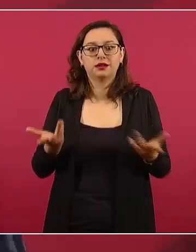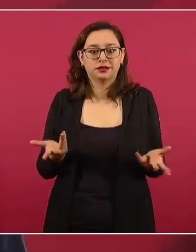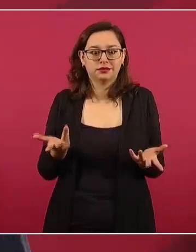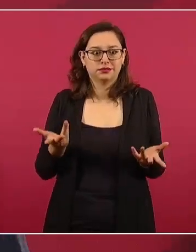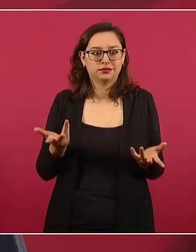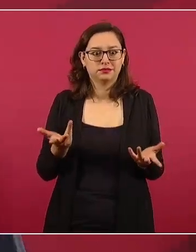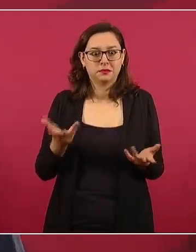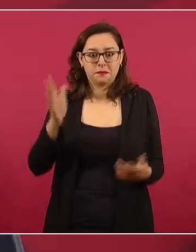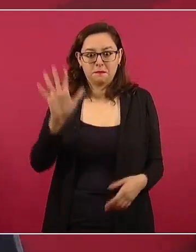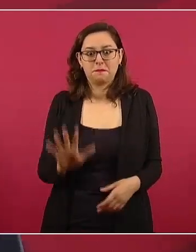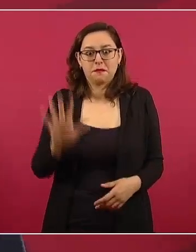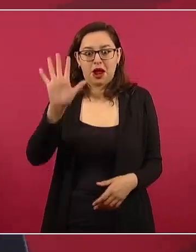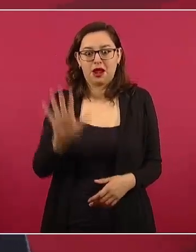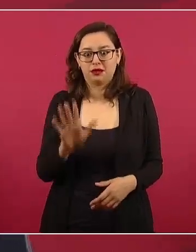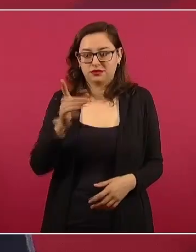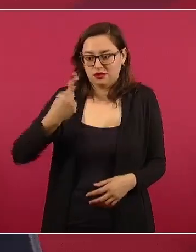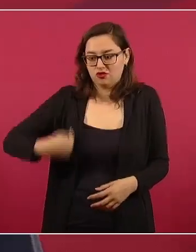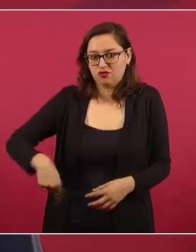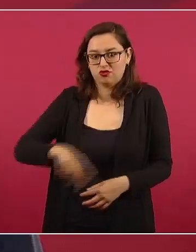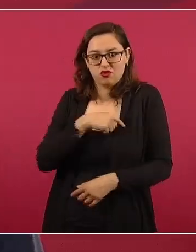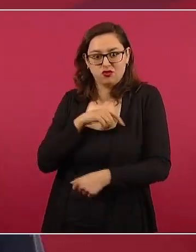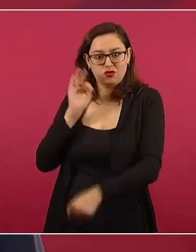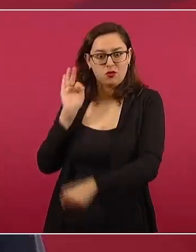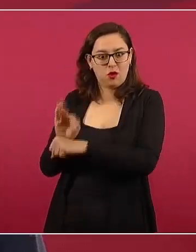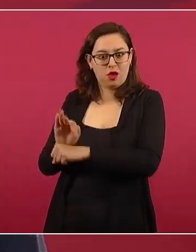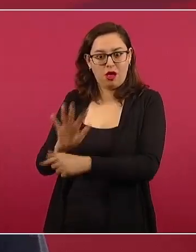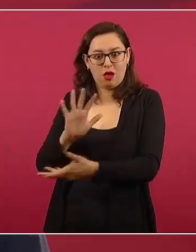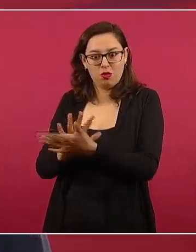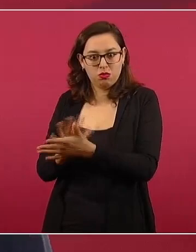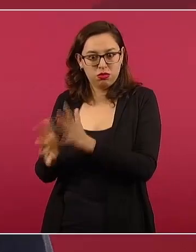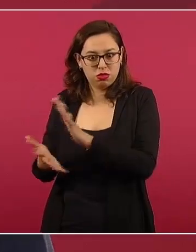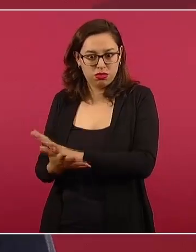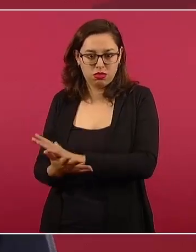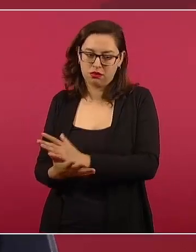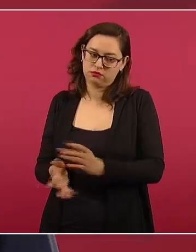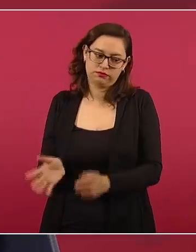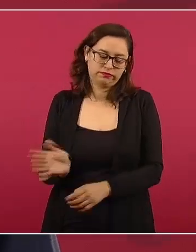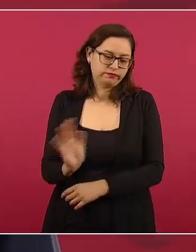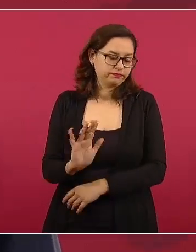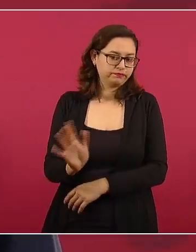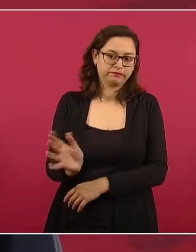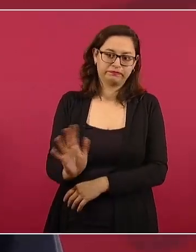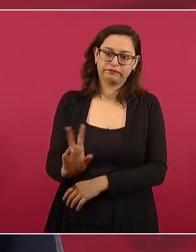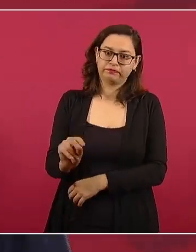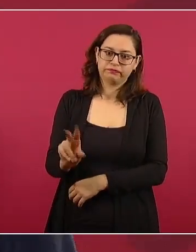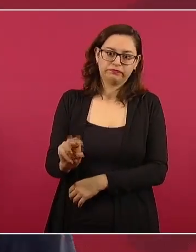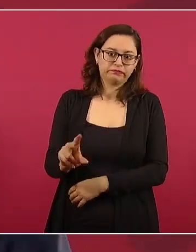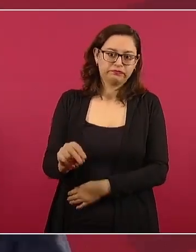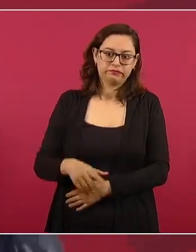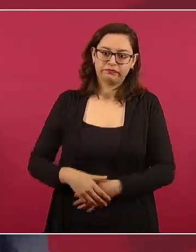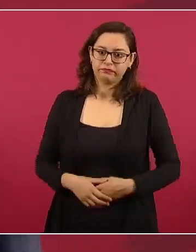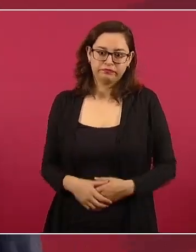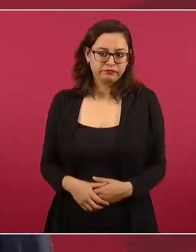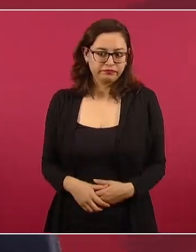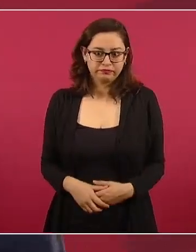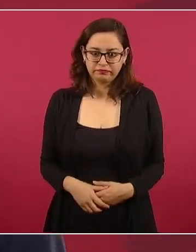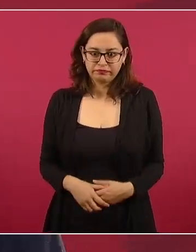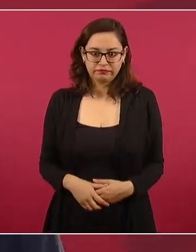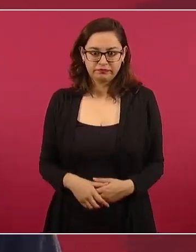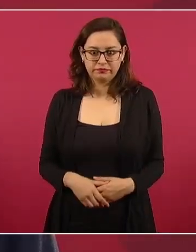como cómplices, ¿quién iba a creer